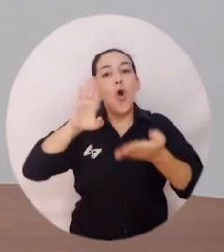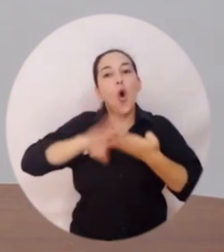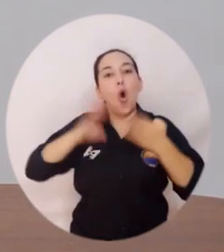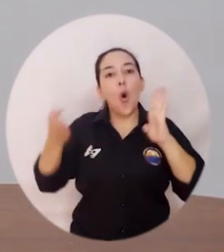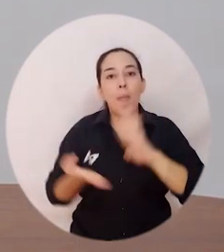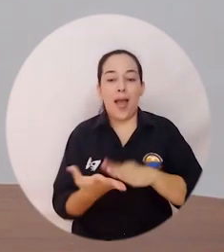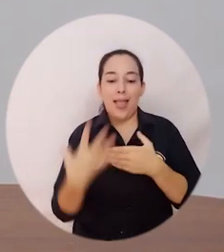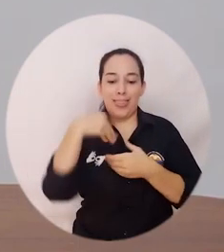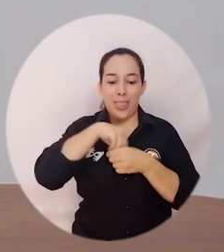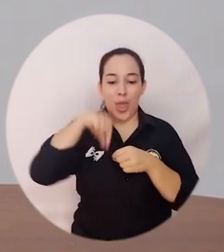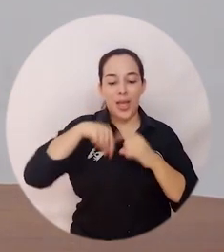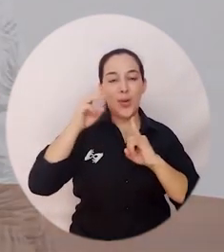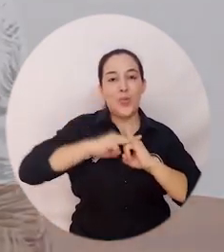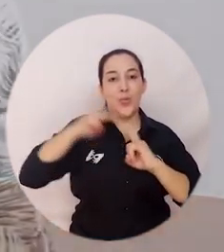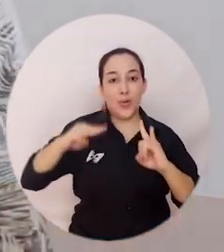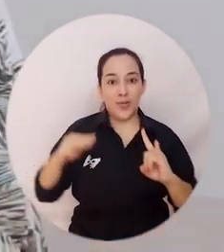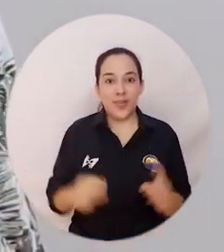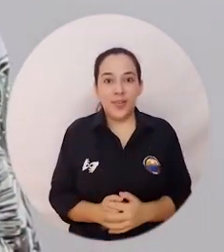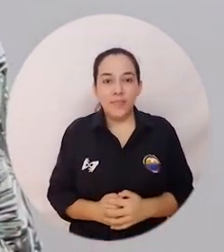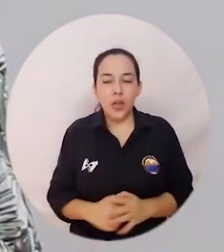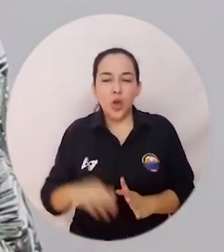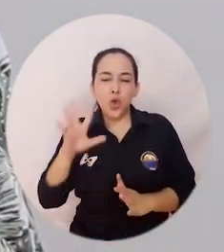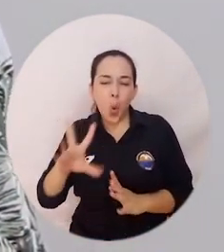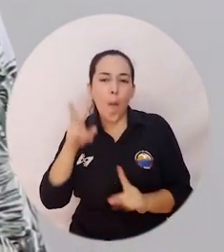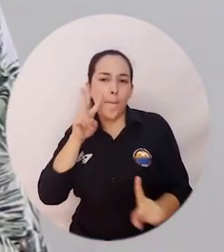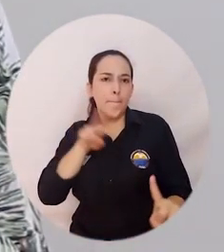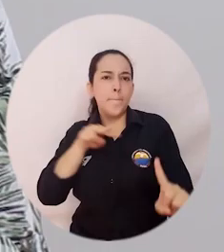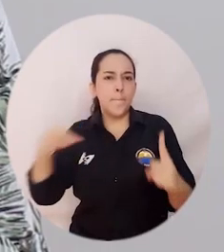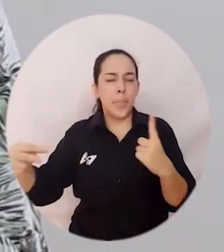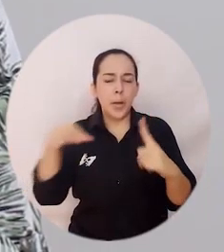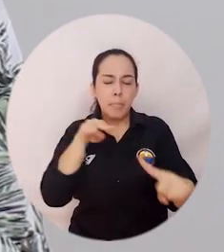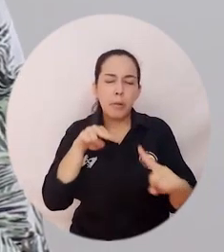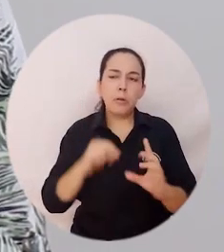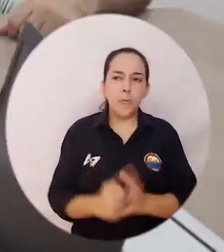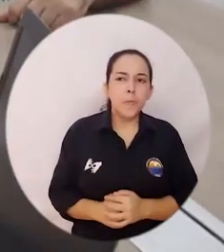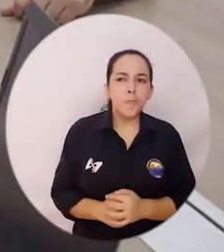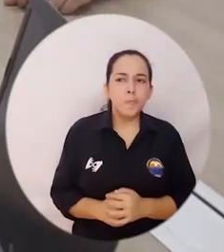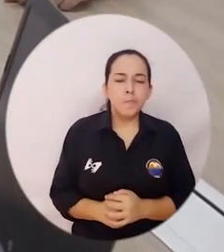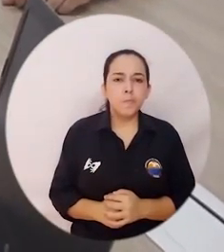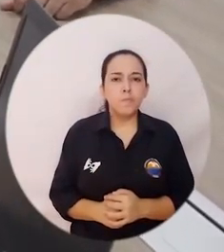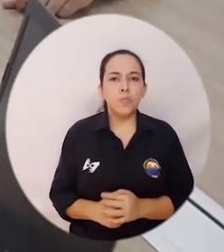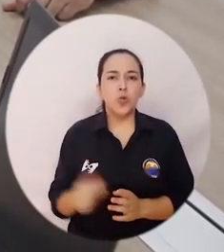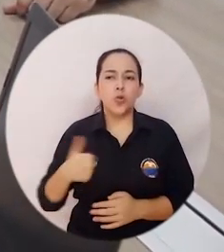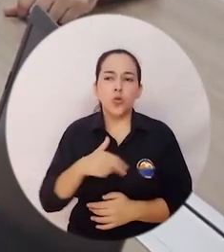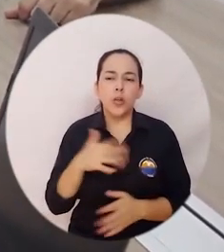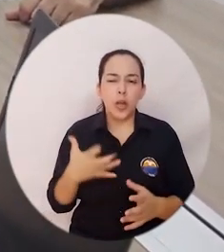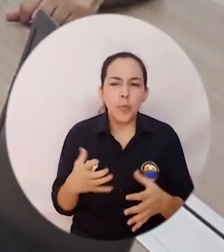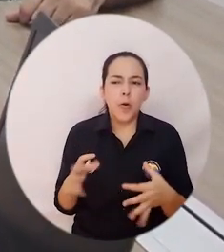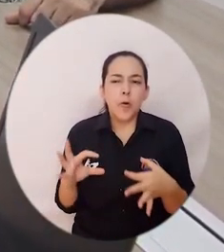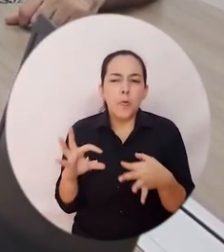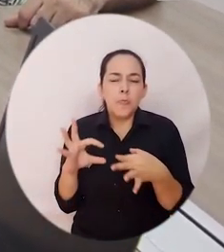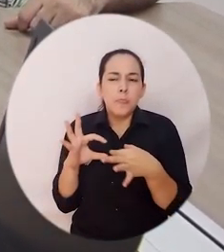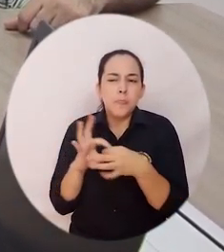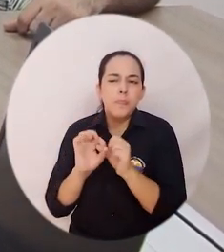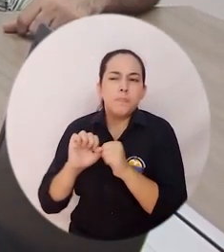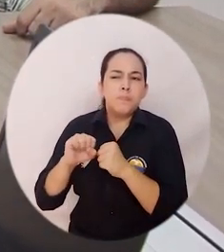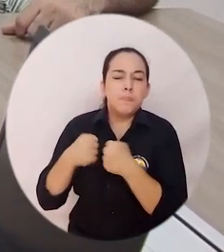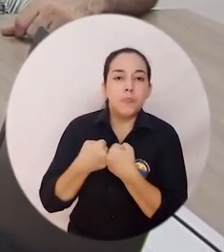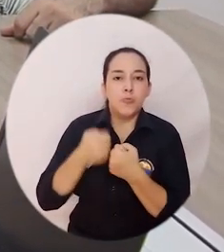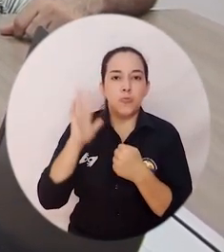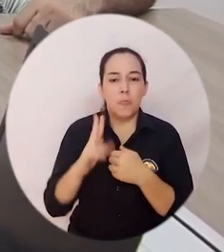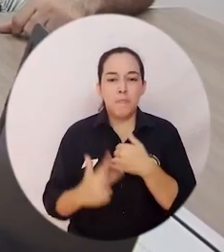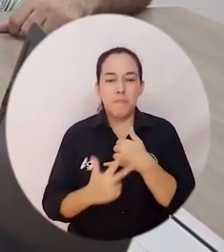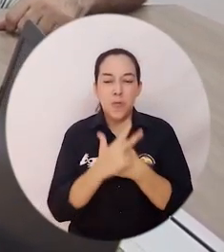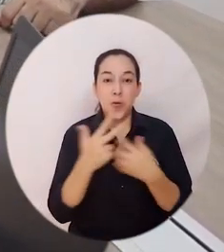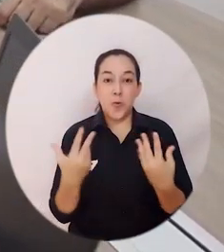las comunidades al interior de la universidad. Desde esa perspectiva hemos querido integrarnos en esta alianza con el Parlamento